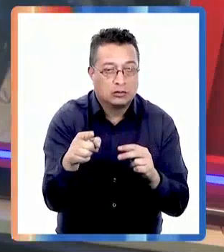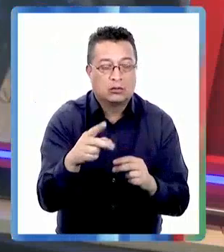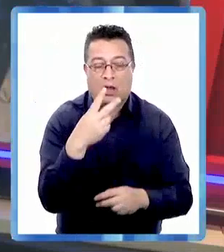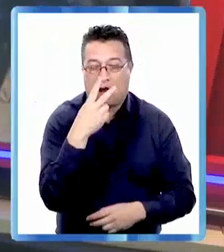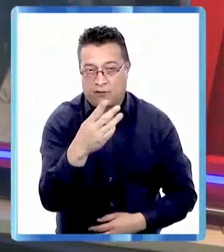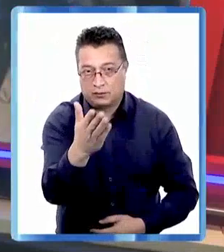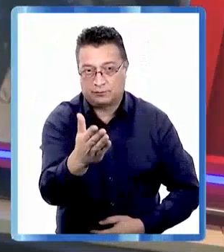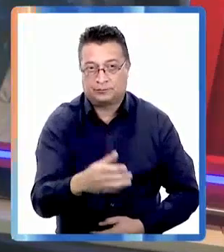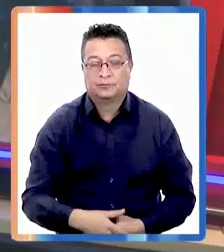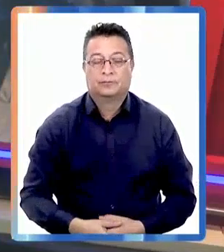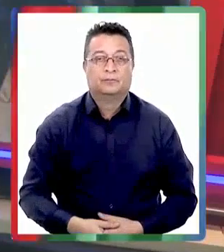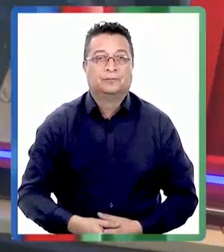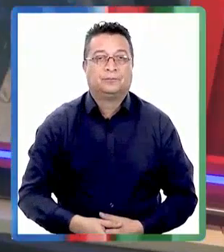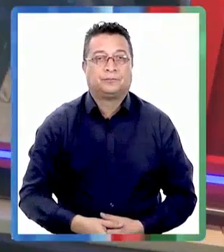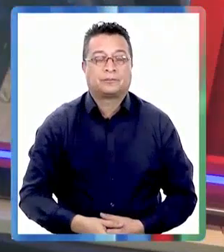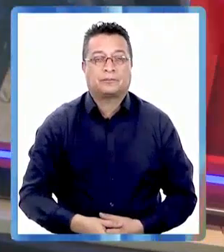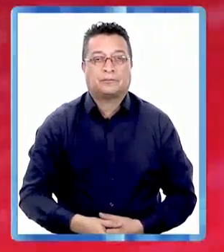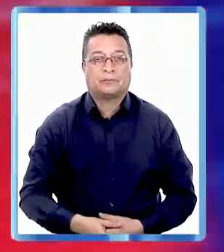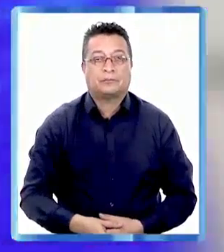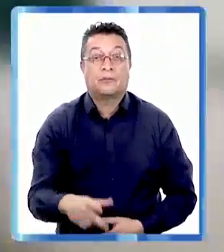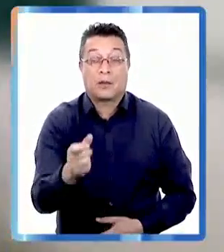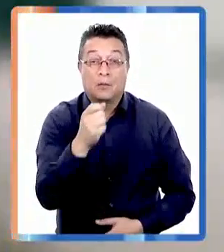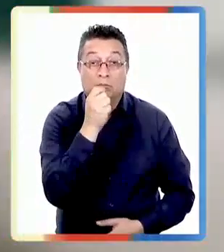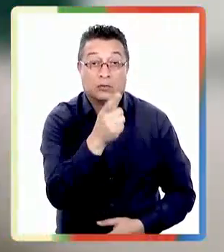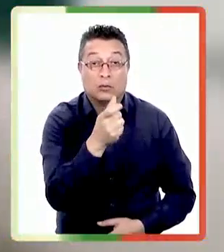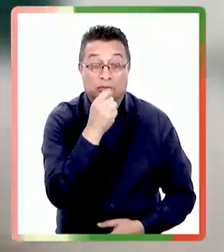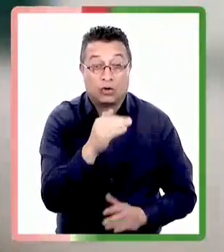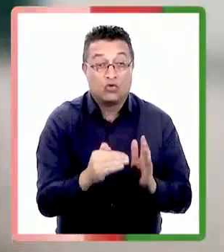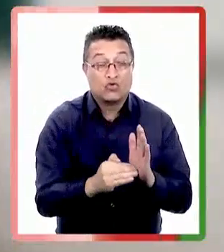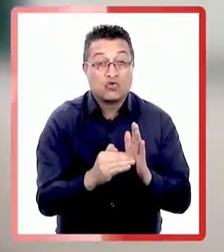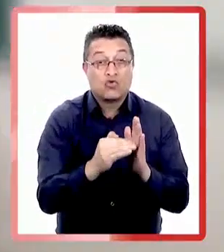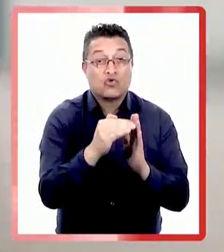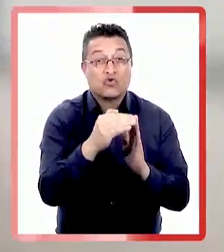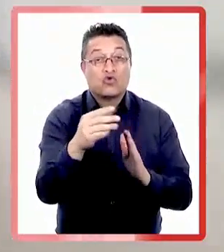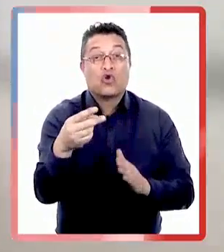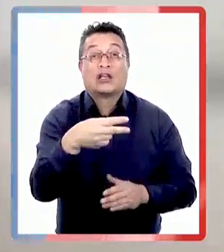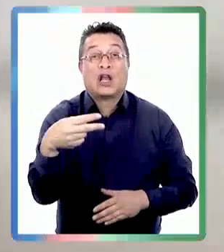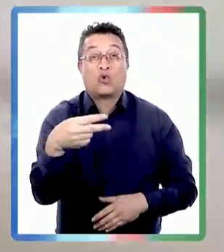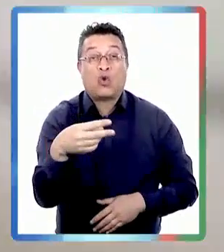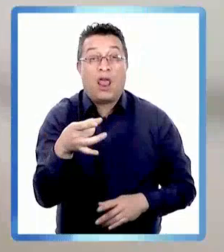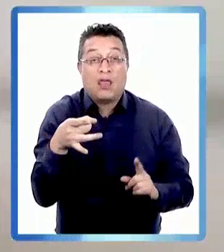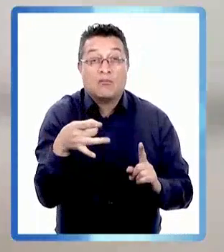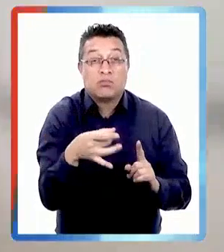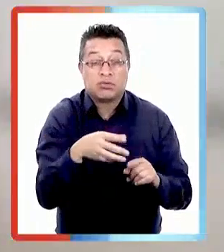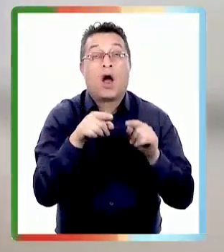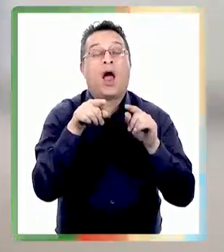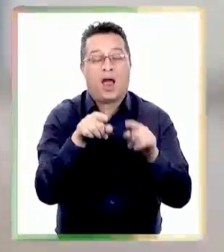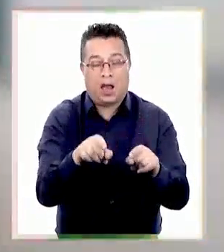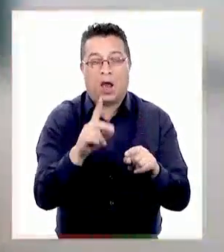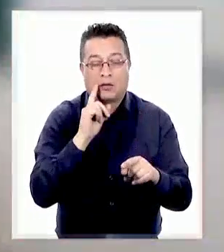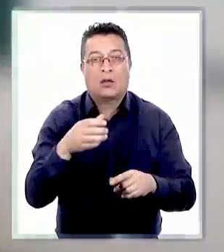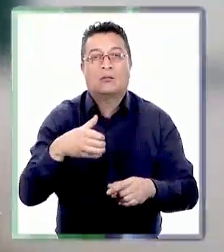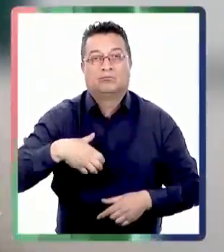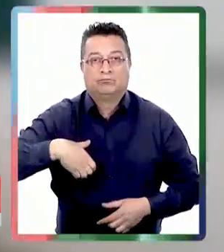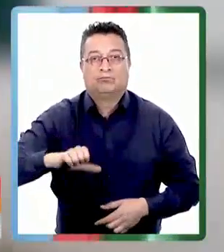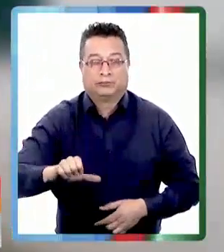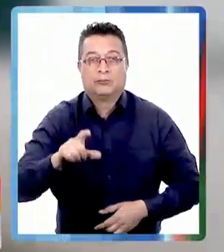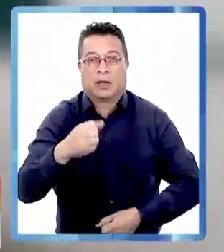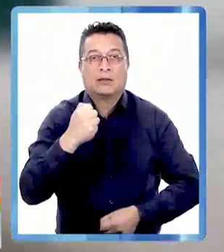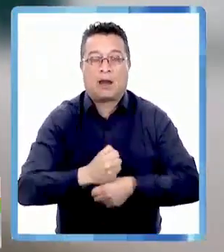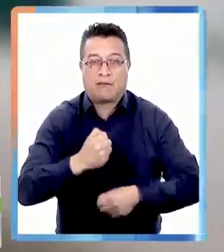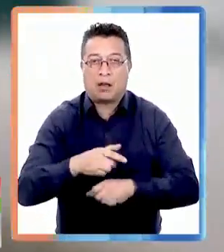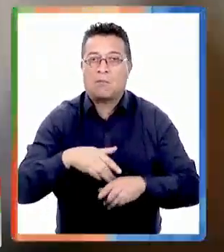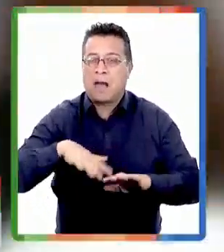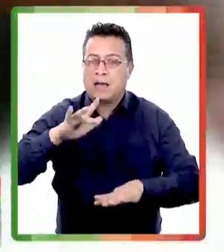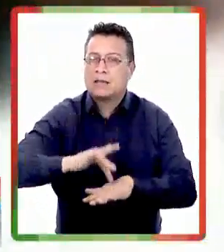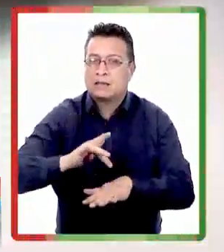víctimas Antofagasta TV nos informa las denuncias por delitos sexuales son una de las ramas investigativas más sensibles en la cual la